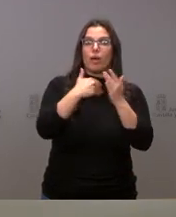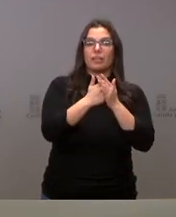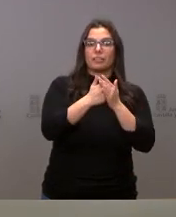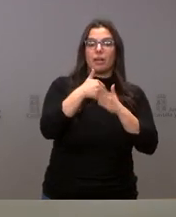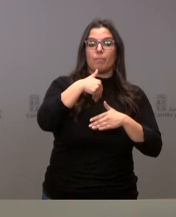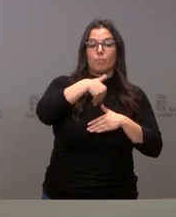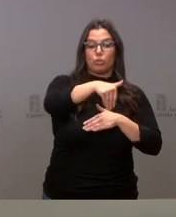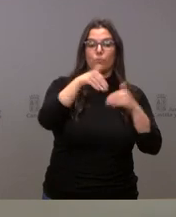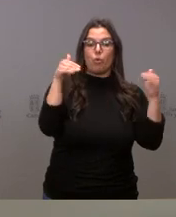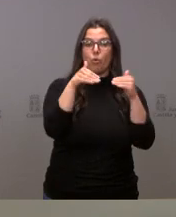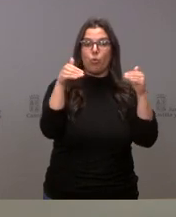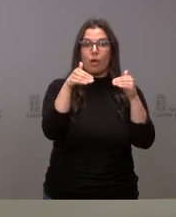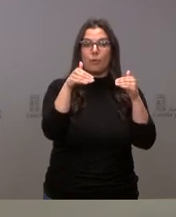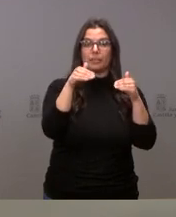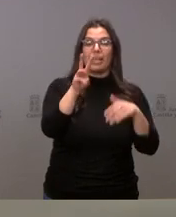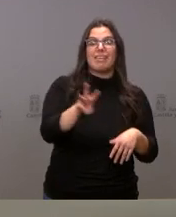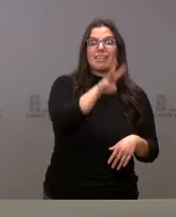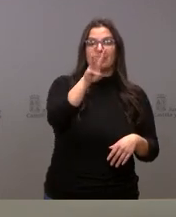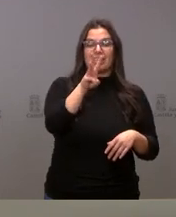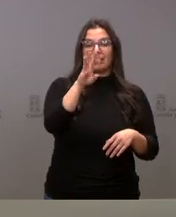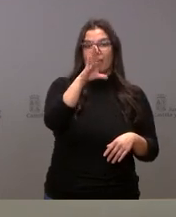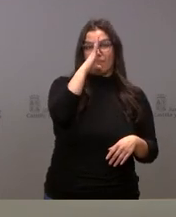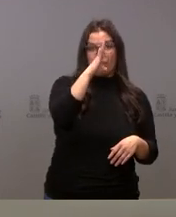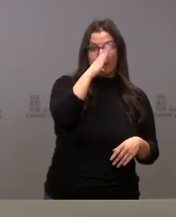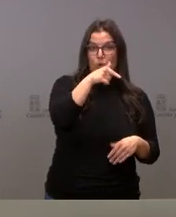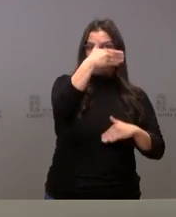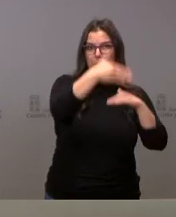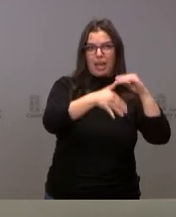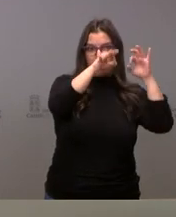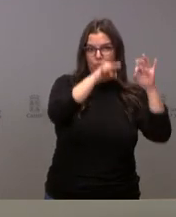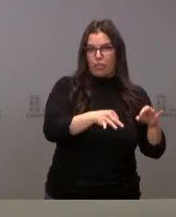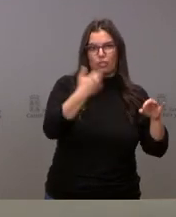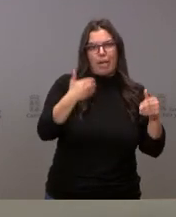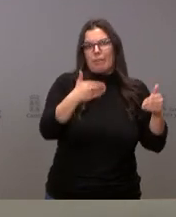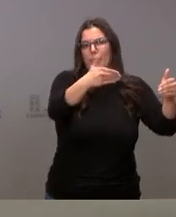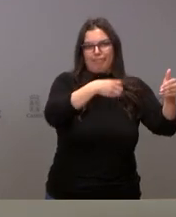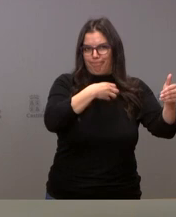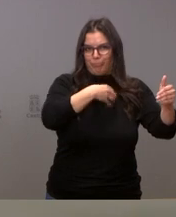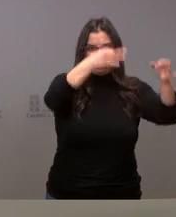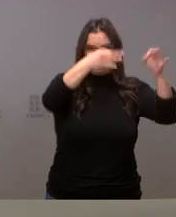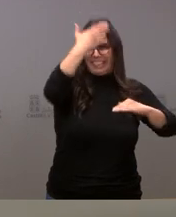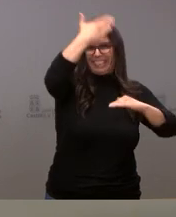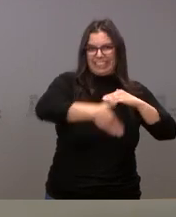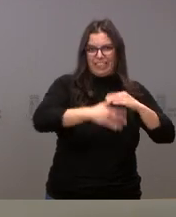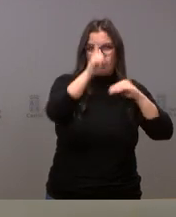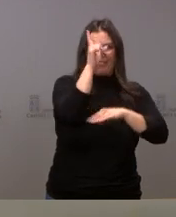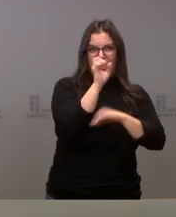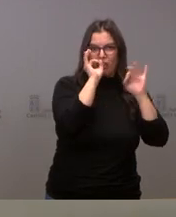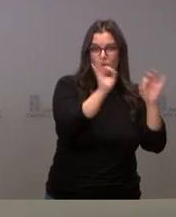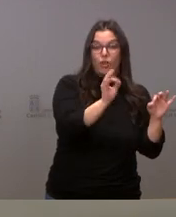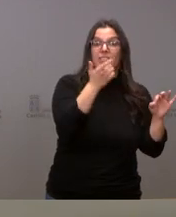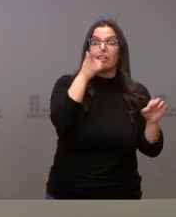próximo jueves, día 13 de febrero. Ese plazo ya es improrrogable. Por tanto, todas aquellas personas que